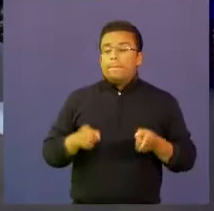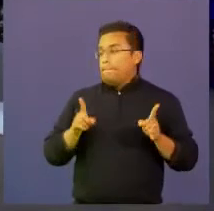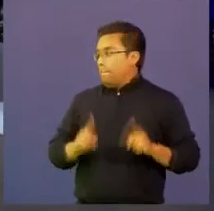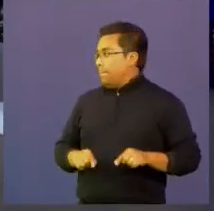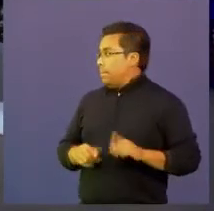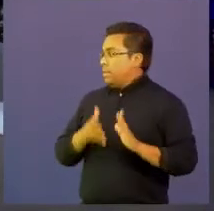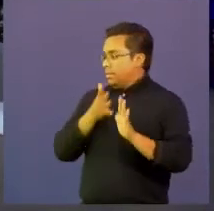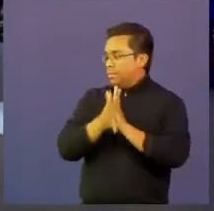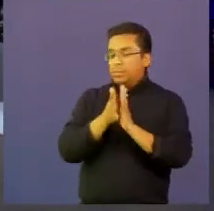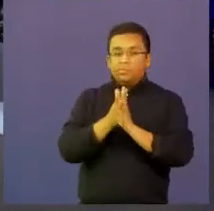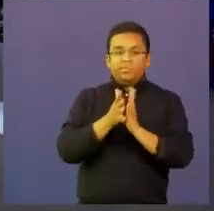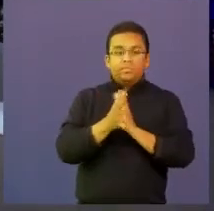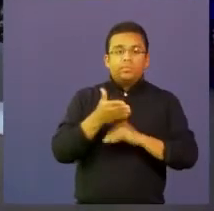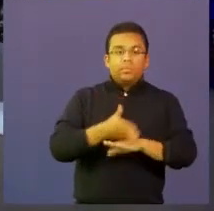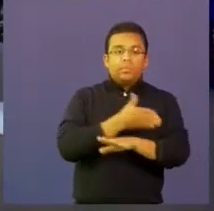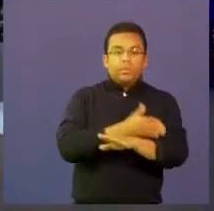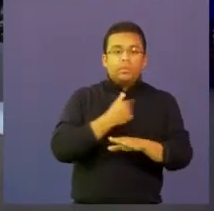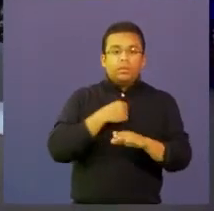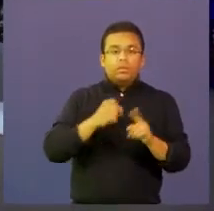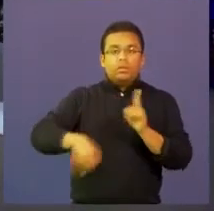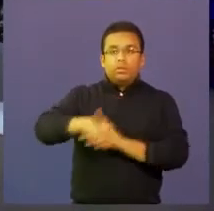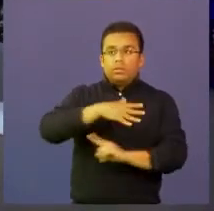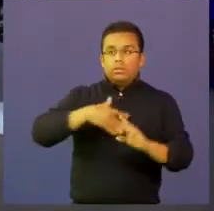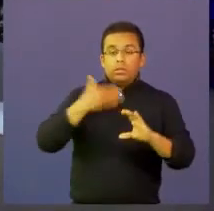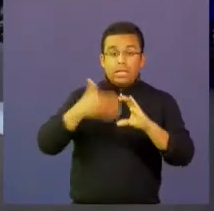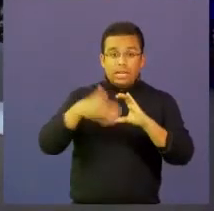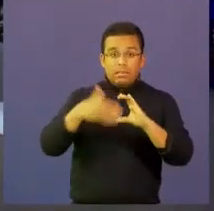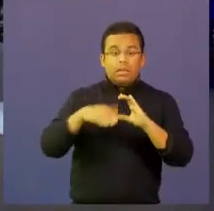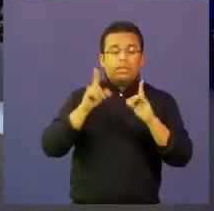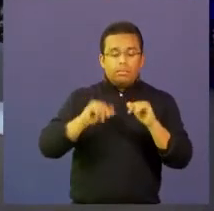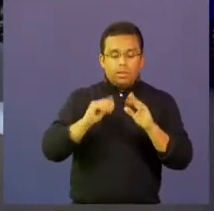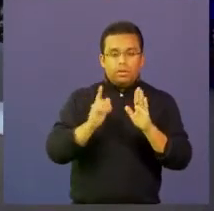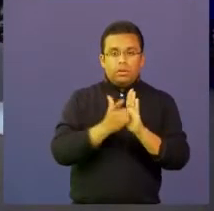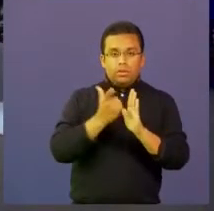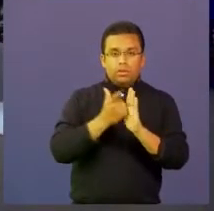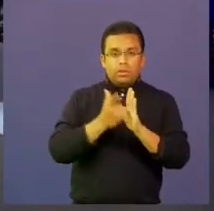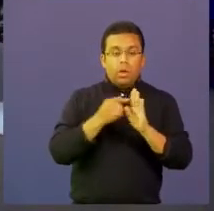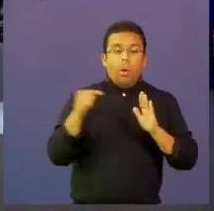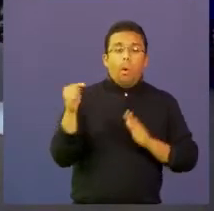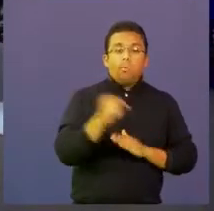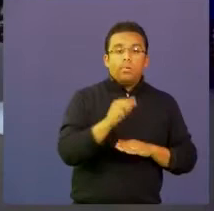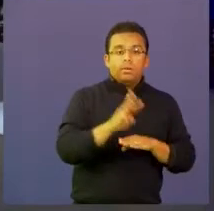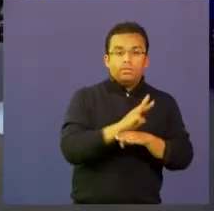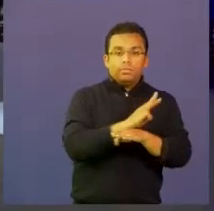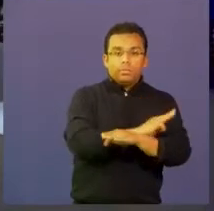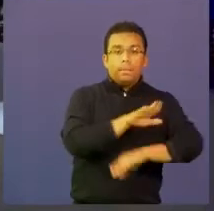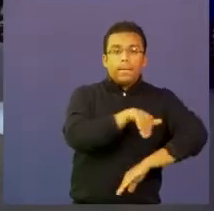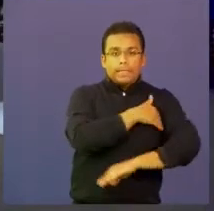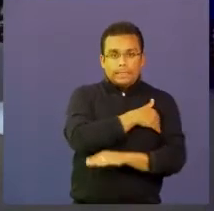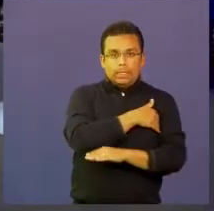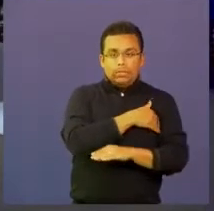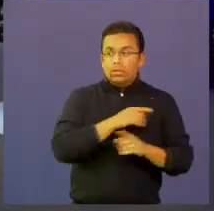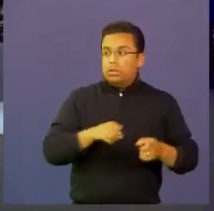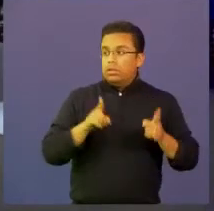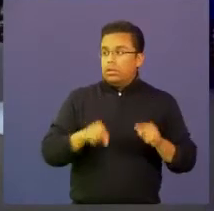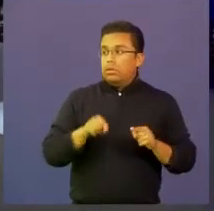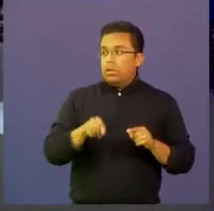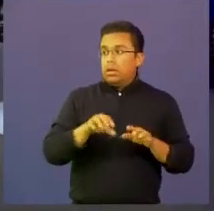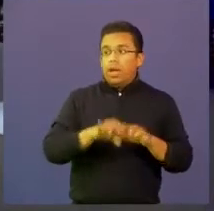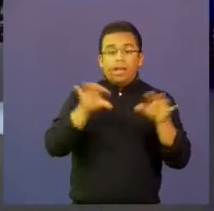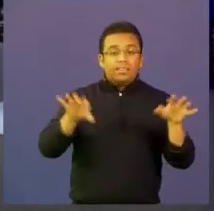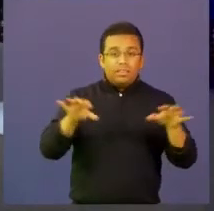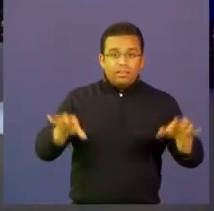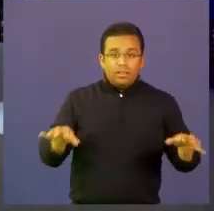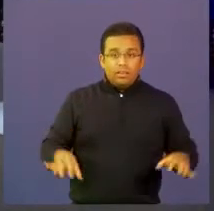comentaba la cartilla del clima cambió yo también que la pueden encontrar en la página del ministerio y en estas están algunas actividades